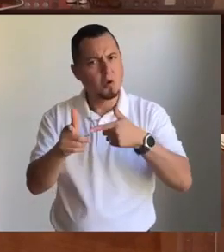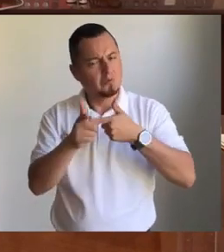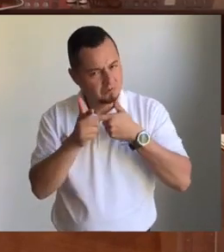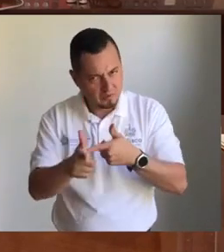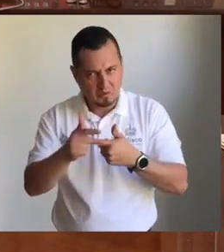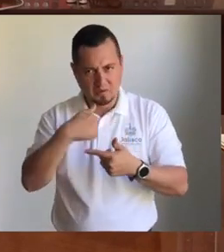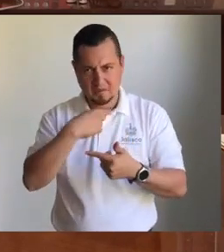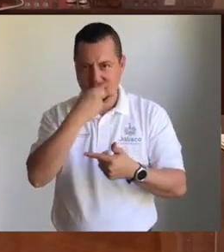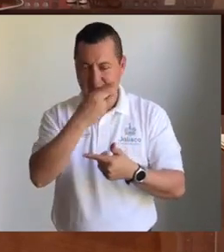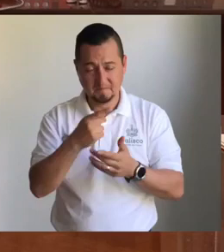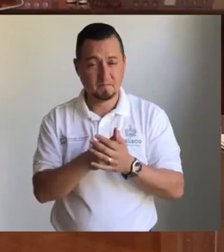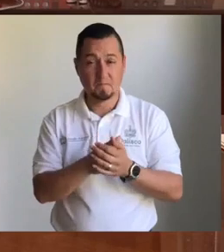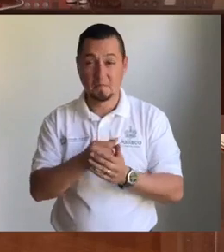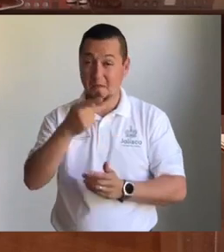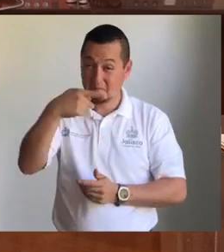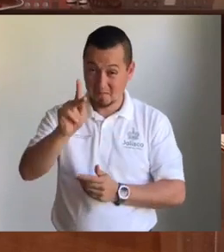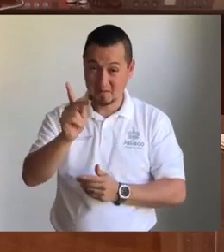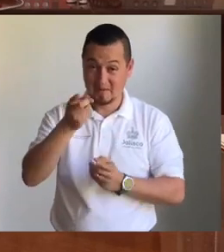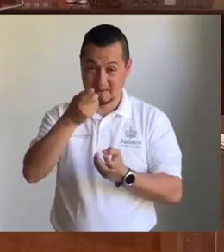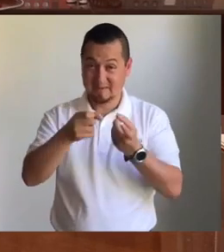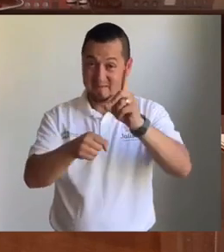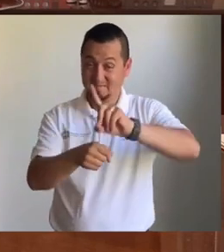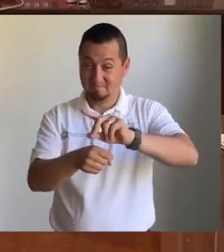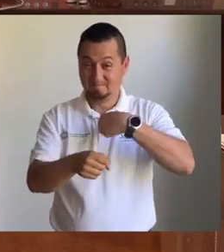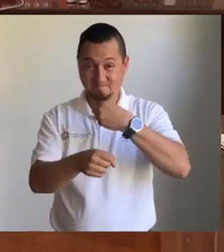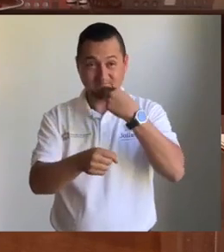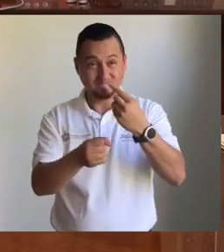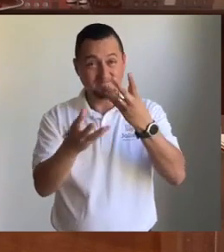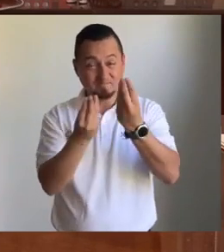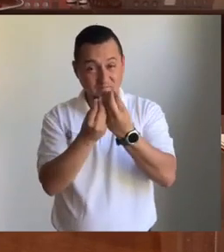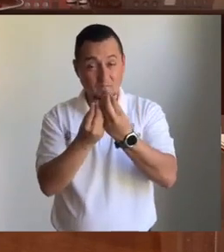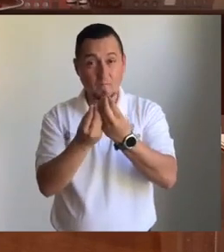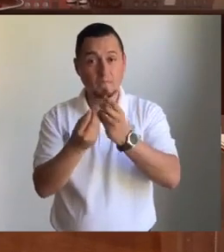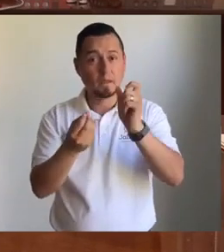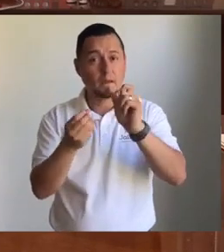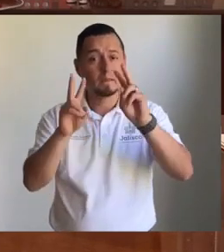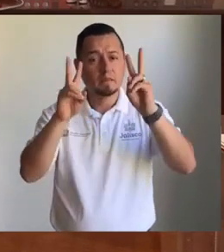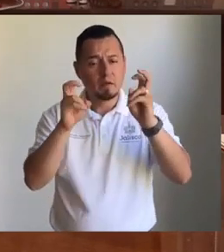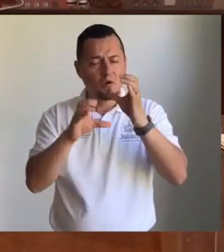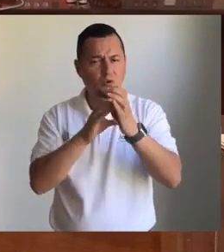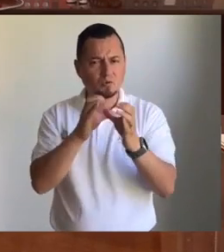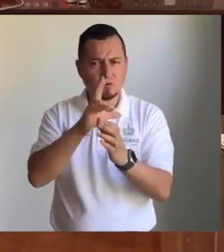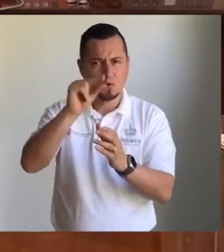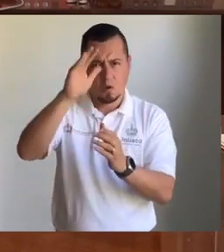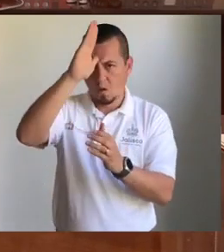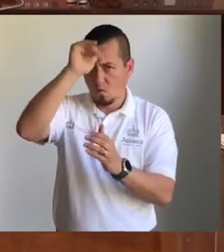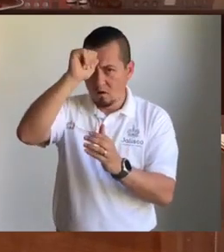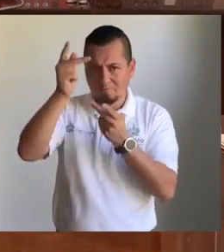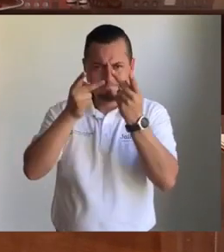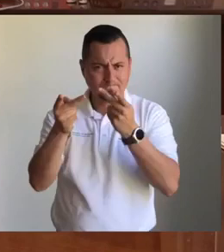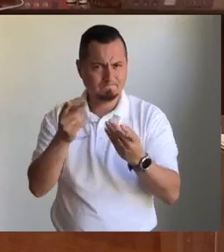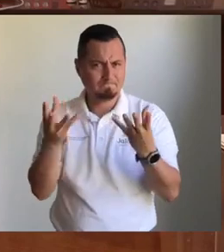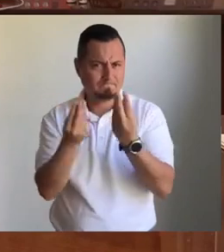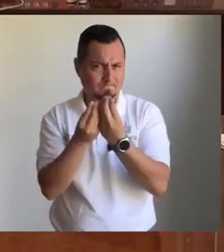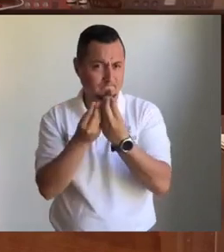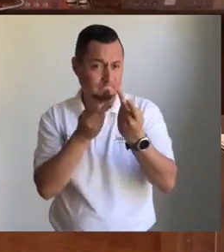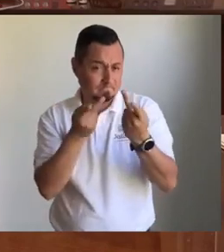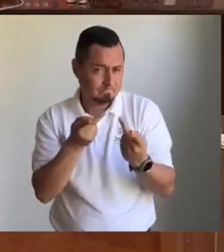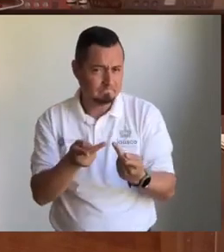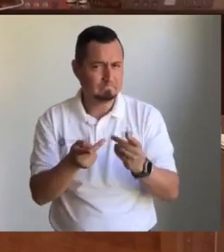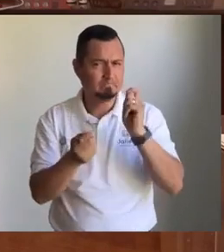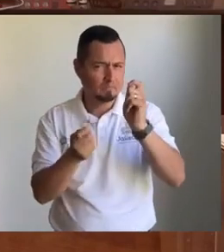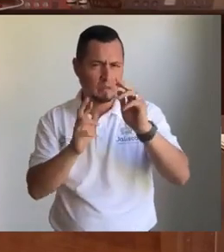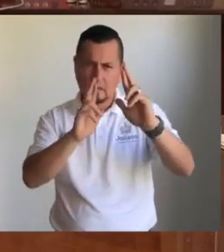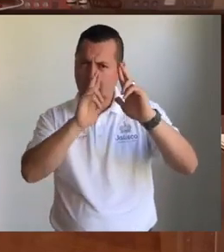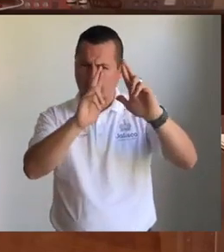ese compromiso. Sin embargo, también aquel día dije que en aquellos temas en donde hubiera diferencias, habríamos de poner sobre la mesa nuestro